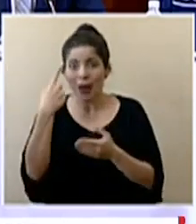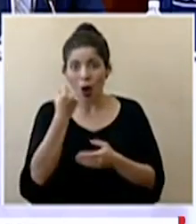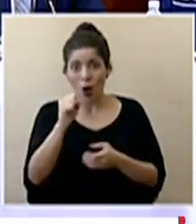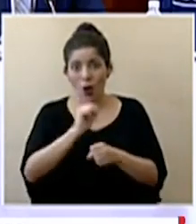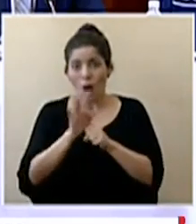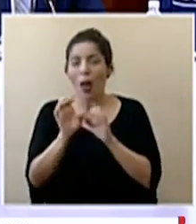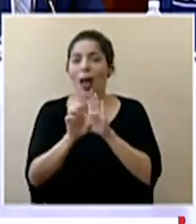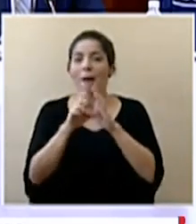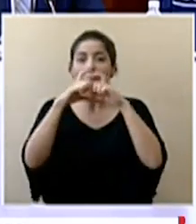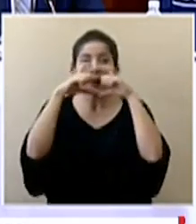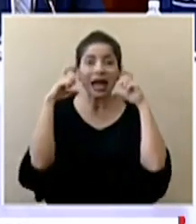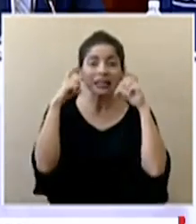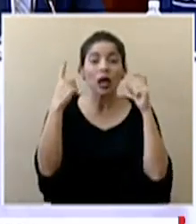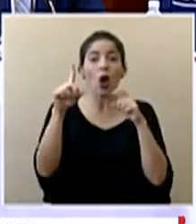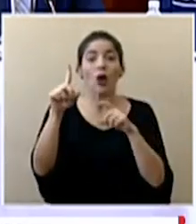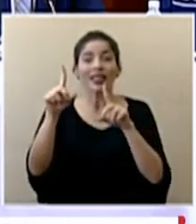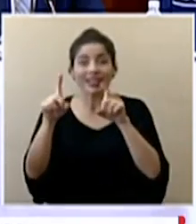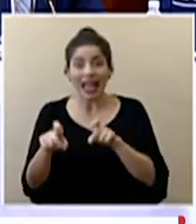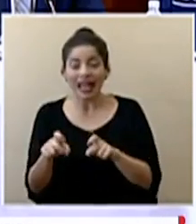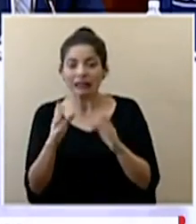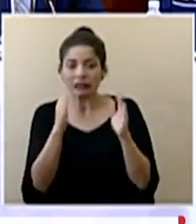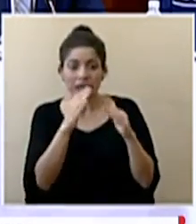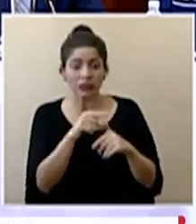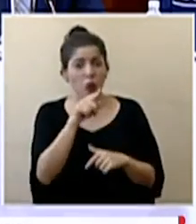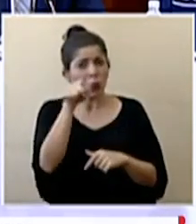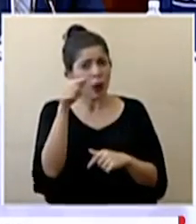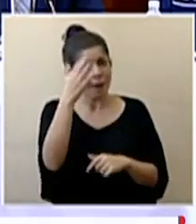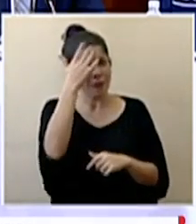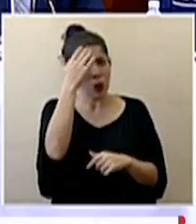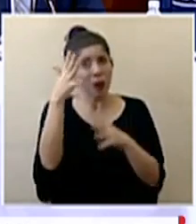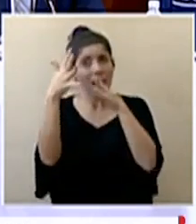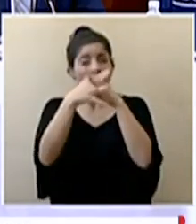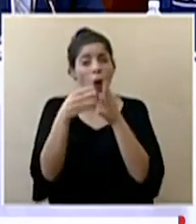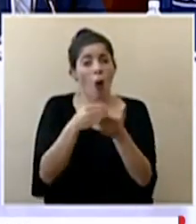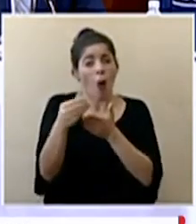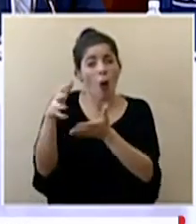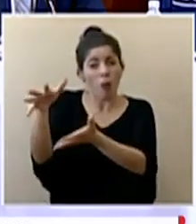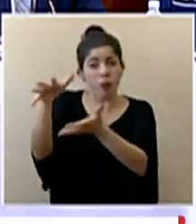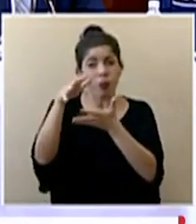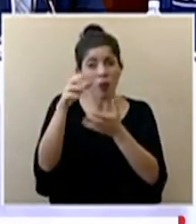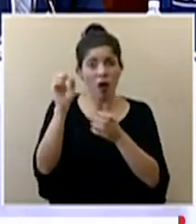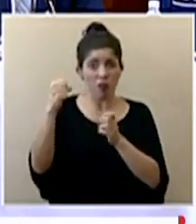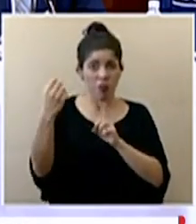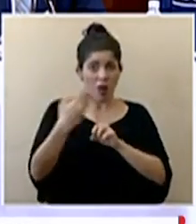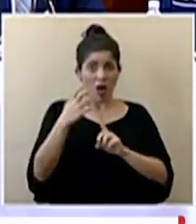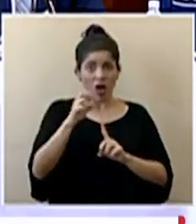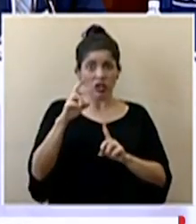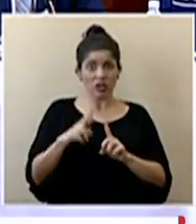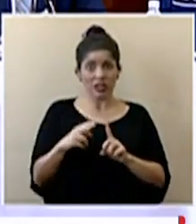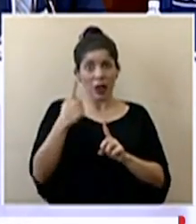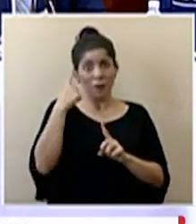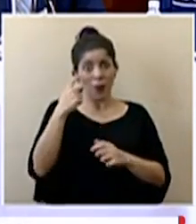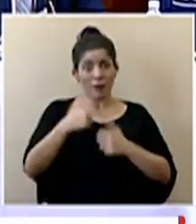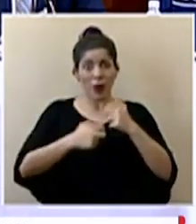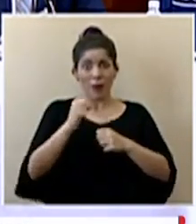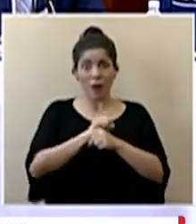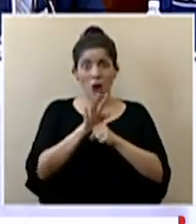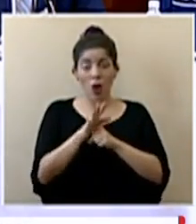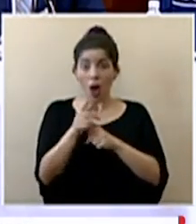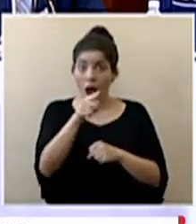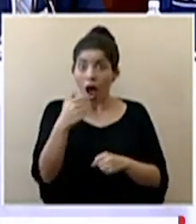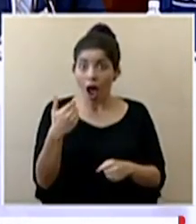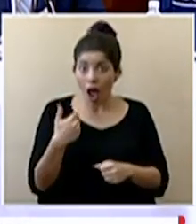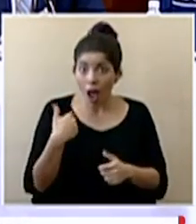mascarillas o test les consulto ¿les preocupa que la compra masiva de Estados Unidos pueda afectar a Costa Rica de alguna manera en la crisis del coronavirus? han tenido